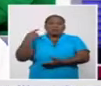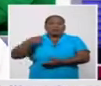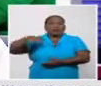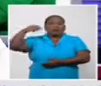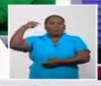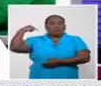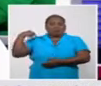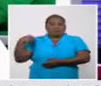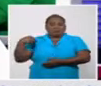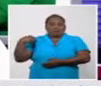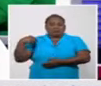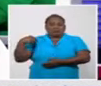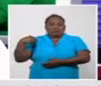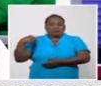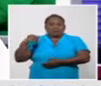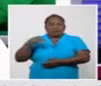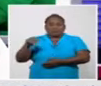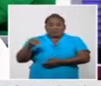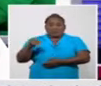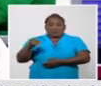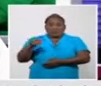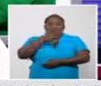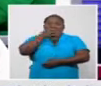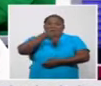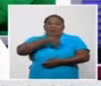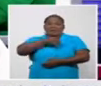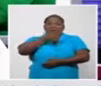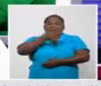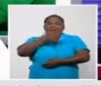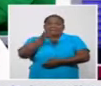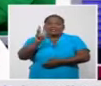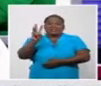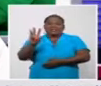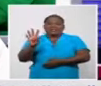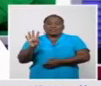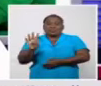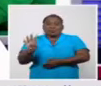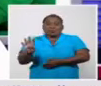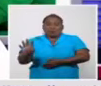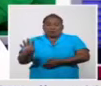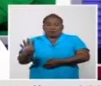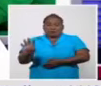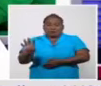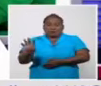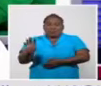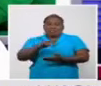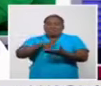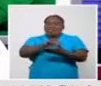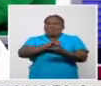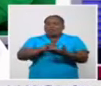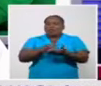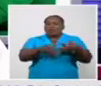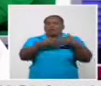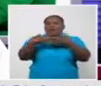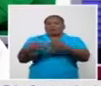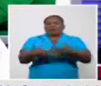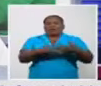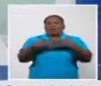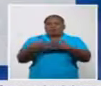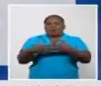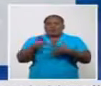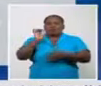dije anteriormente, 34, que proceden de Estados Unidos, el mayor número, 15.